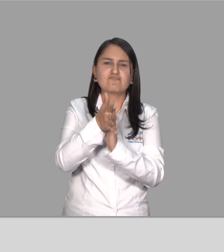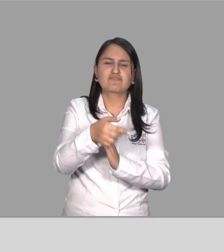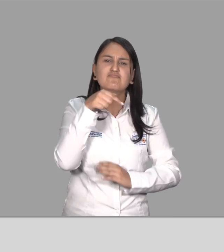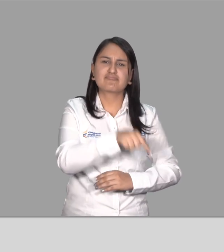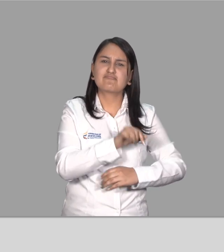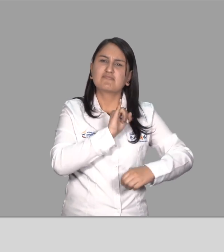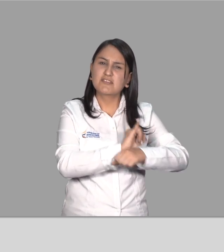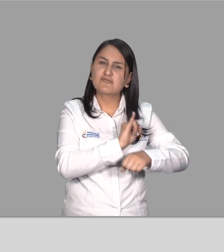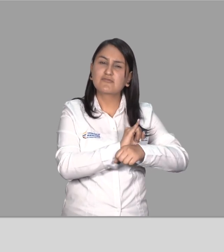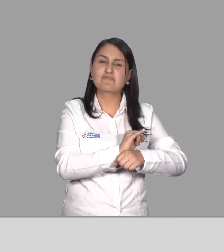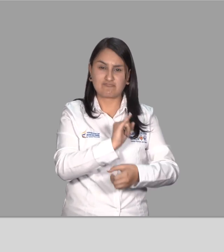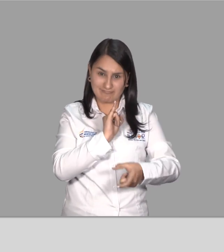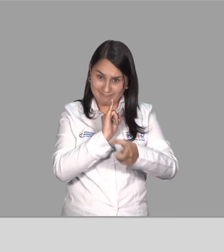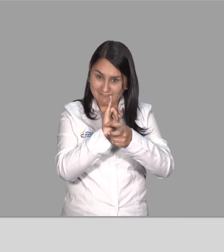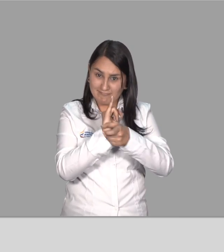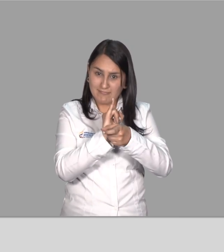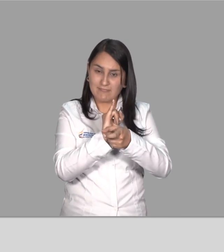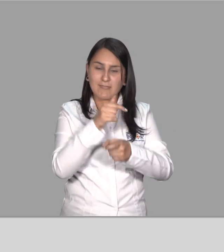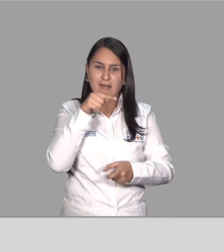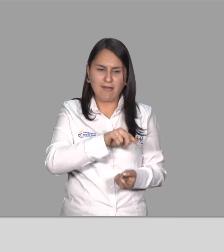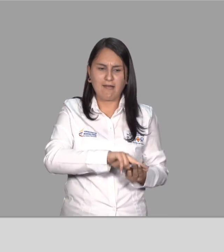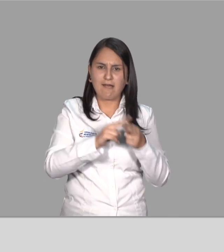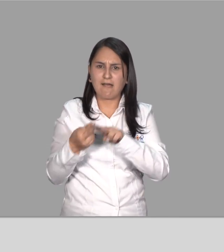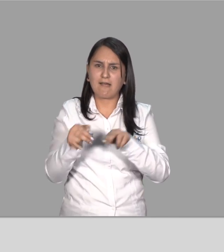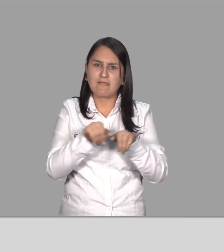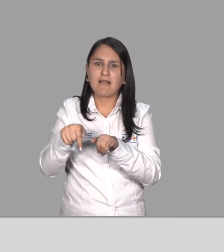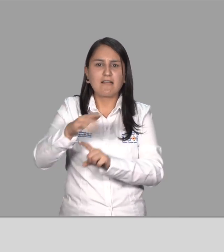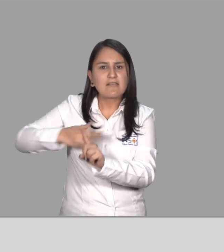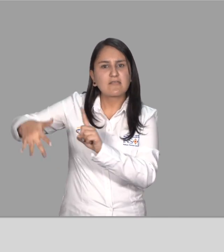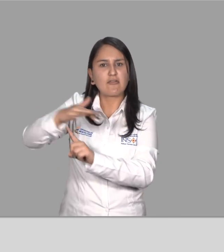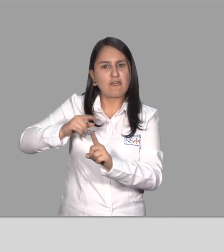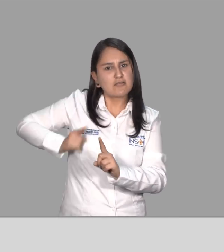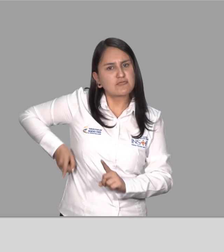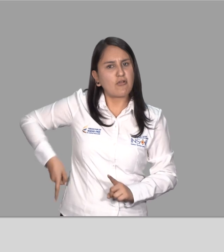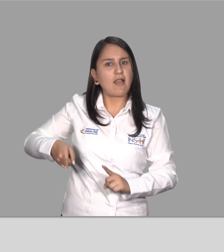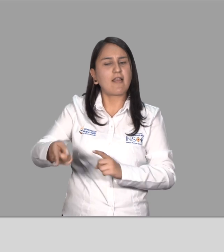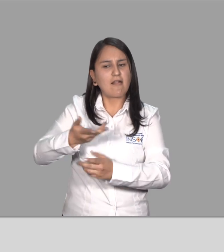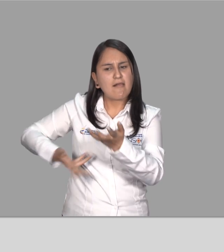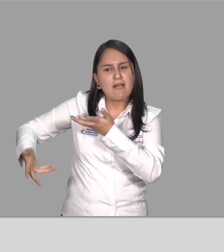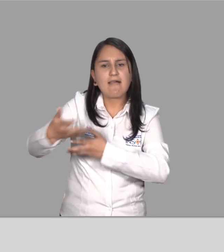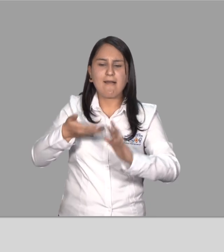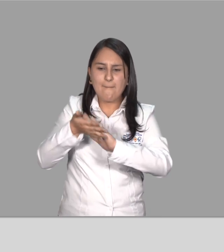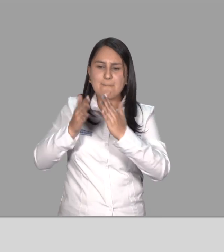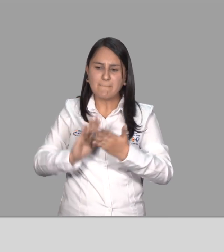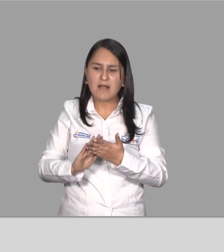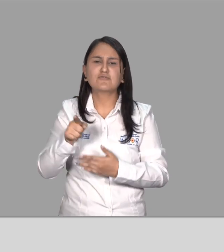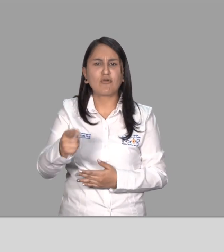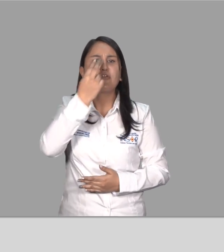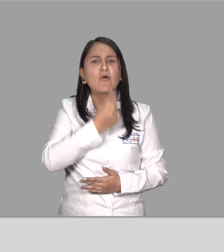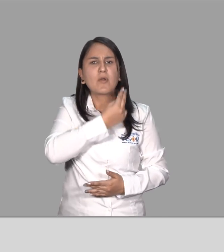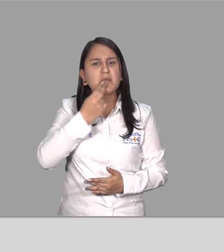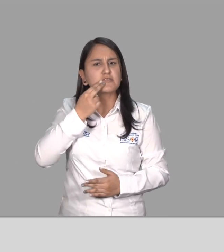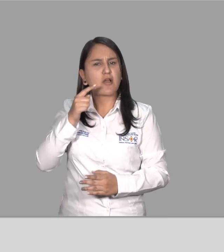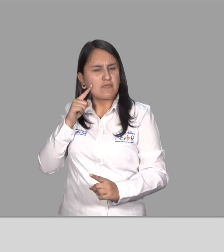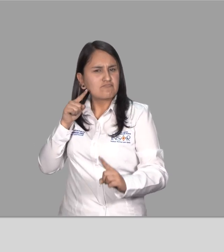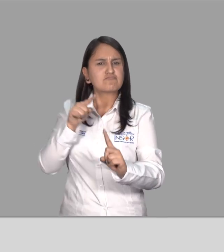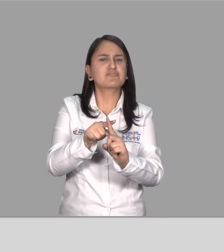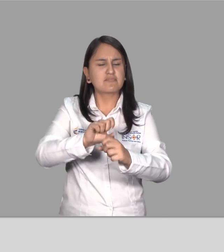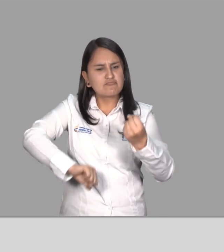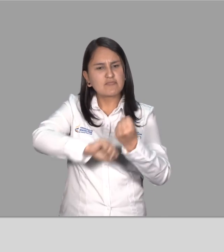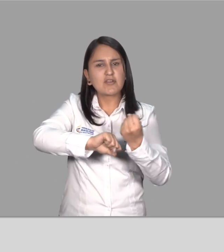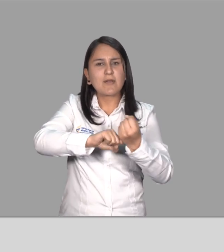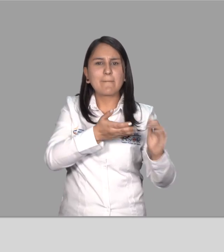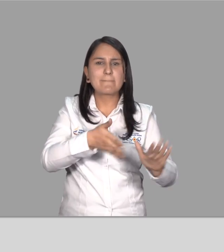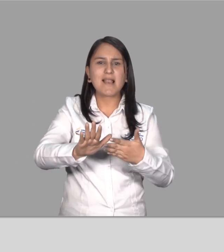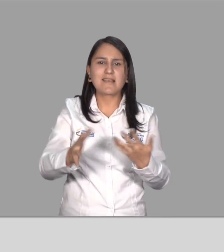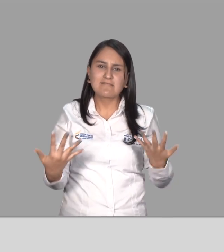convivencia y paz Por su compromiso, dedicación y apoyo Al plan integral de colegios seguros La Presidencia de la República